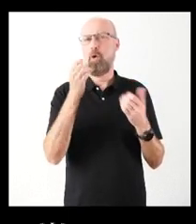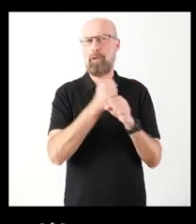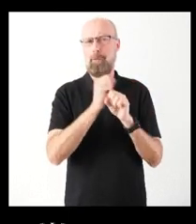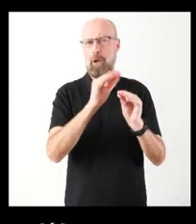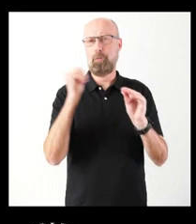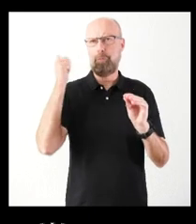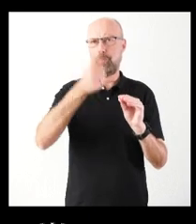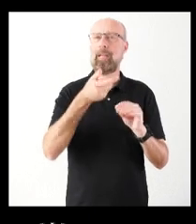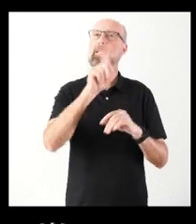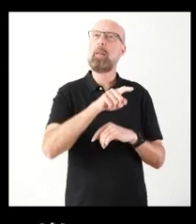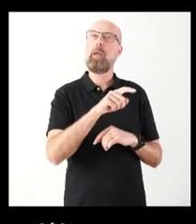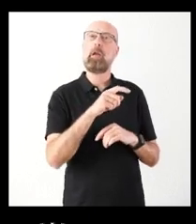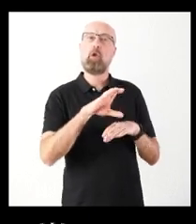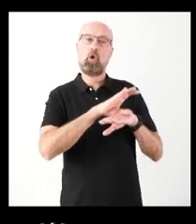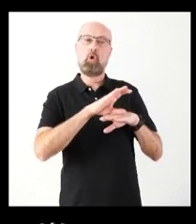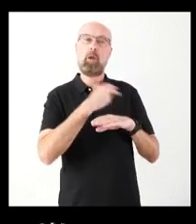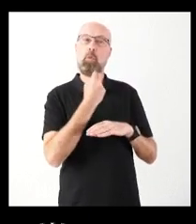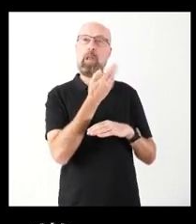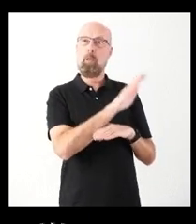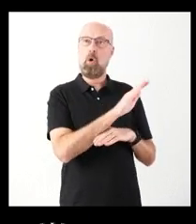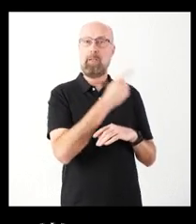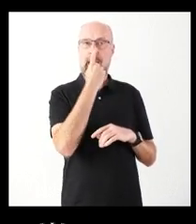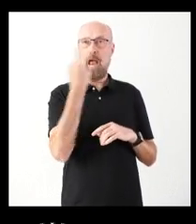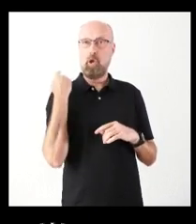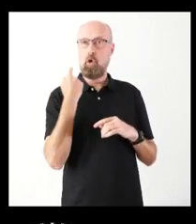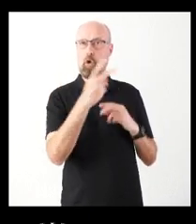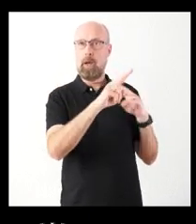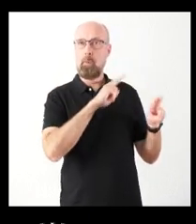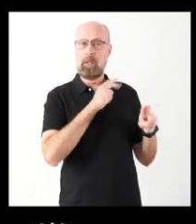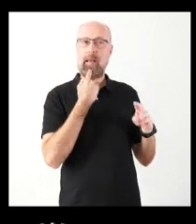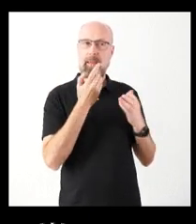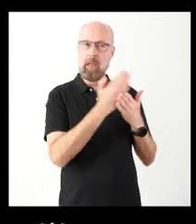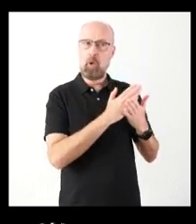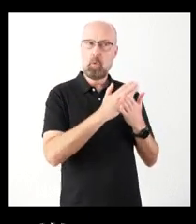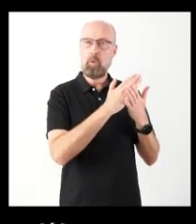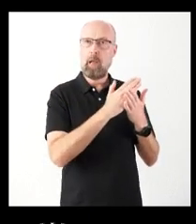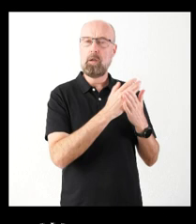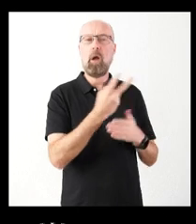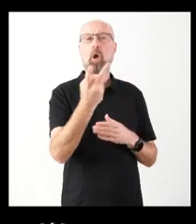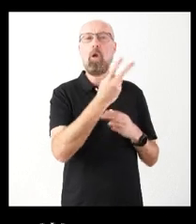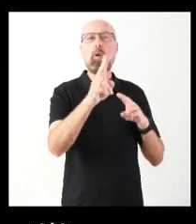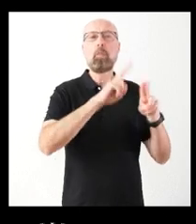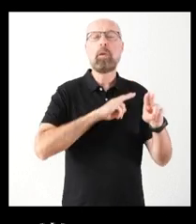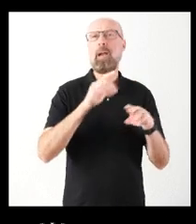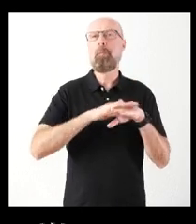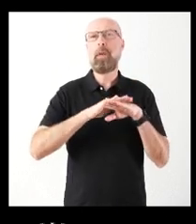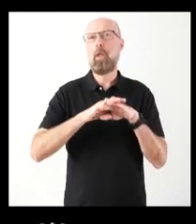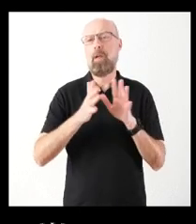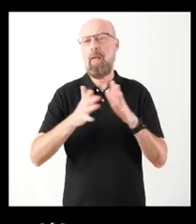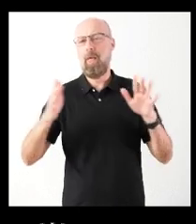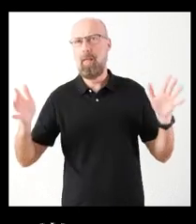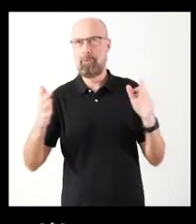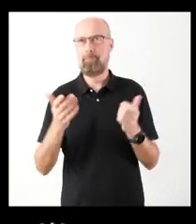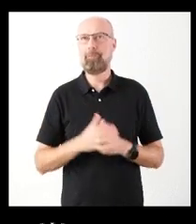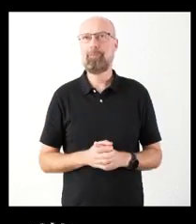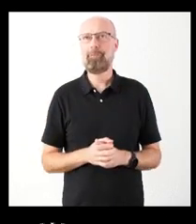del consejero de portavoz, que fue el que me contestó hace un año que eso que se estaba explorando salía de la expropiación. Perdón por alargarme un poco, pero había que poner en contexto el